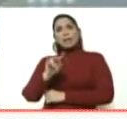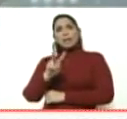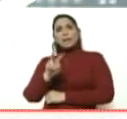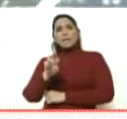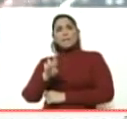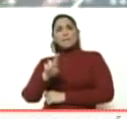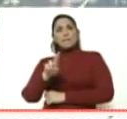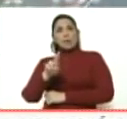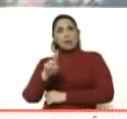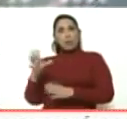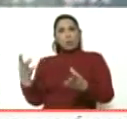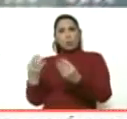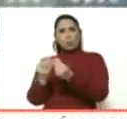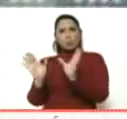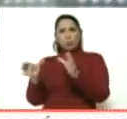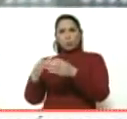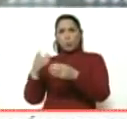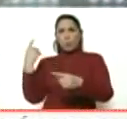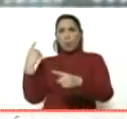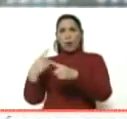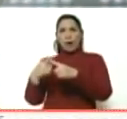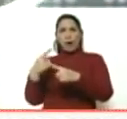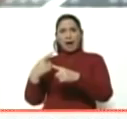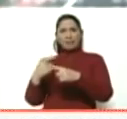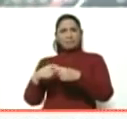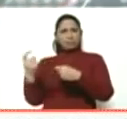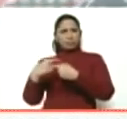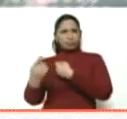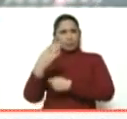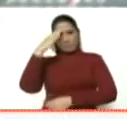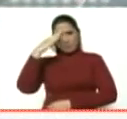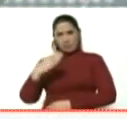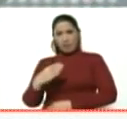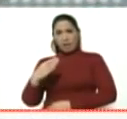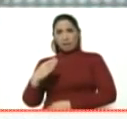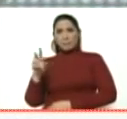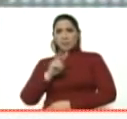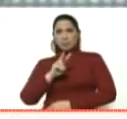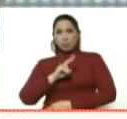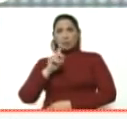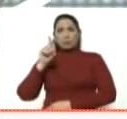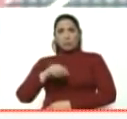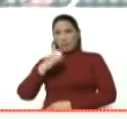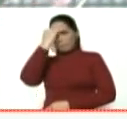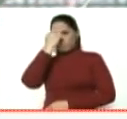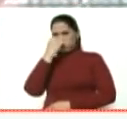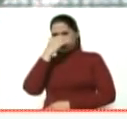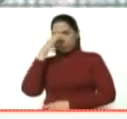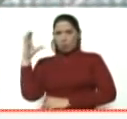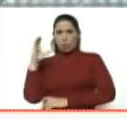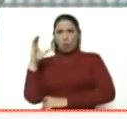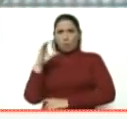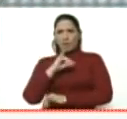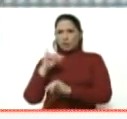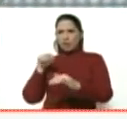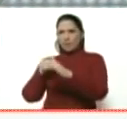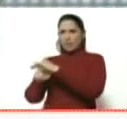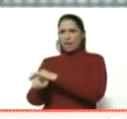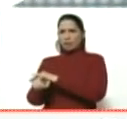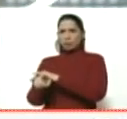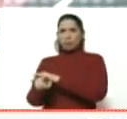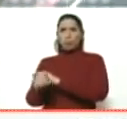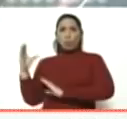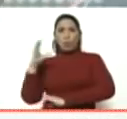un grupo de exmilitares venezolanos, paramilitares también colombianos, estaban entrenándose en la Alta